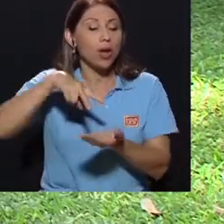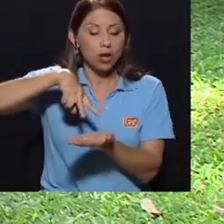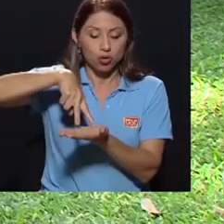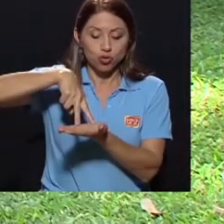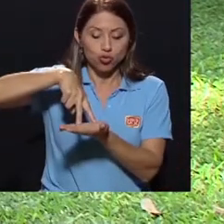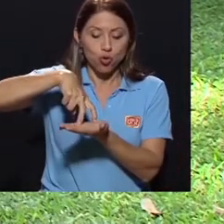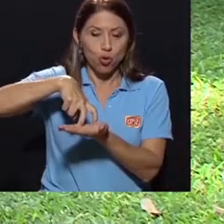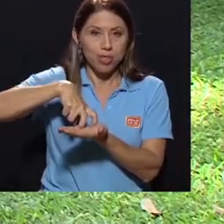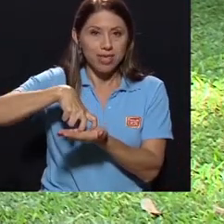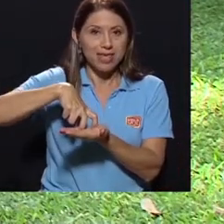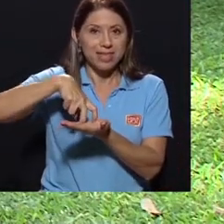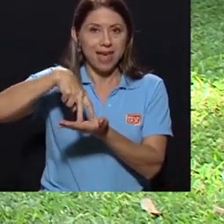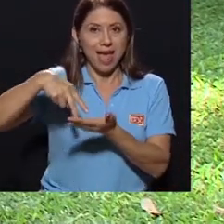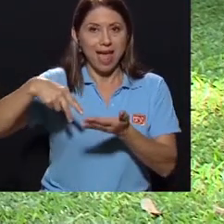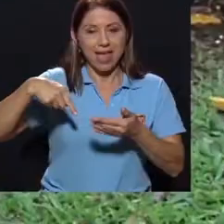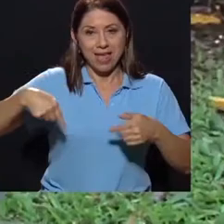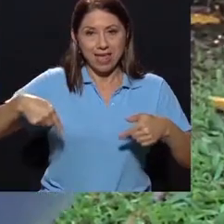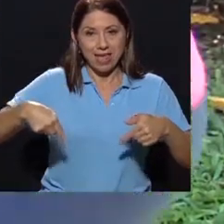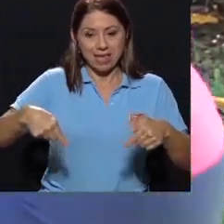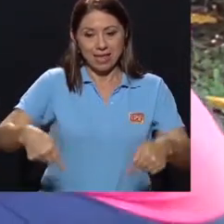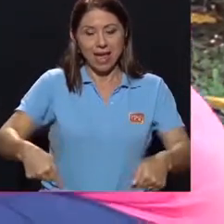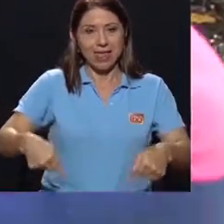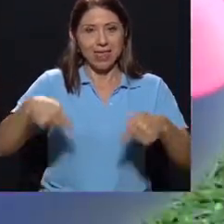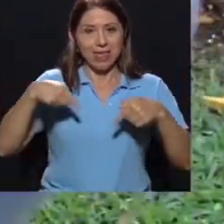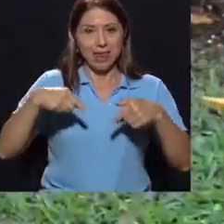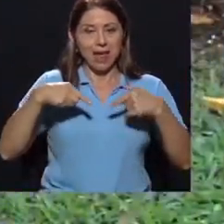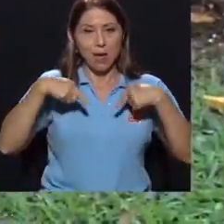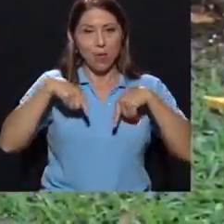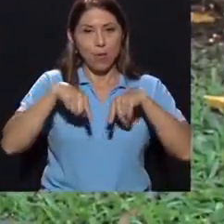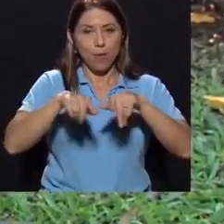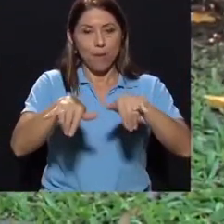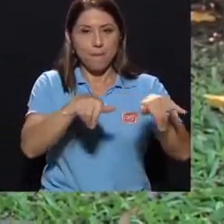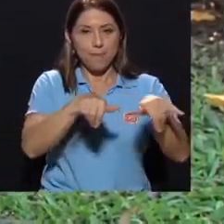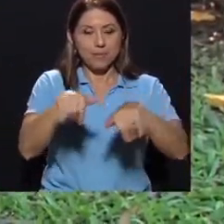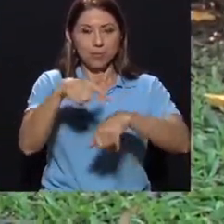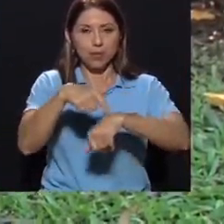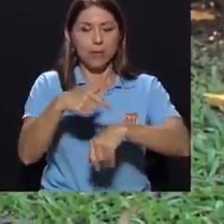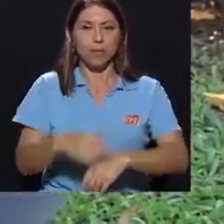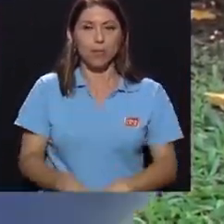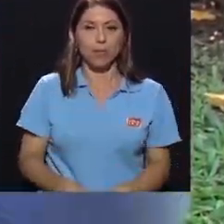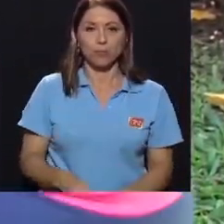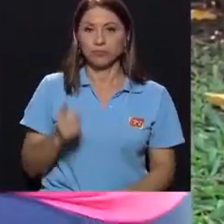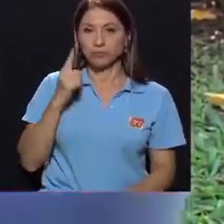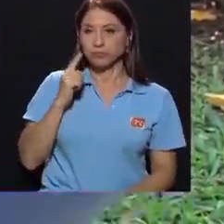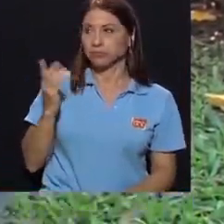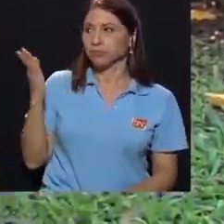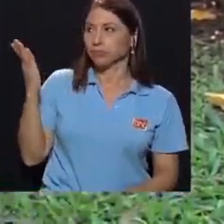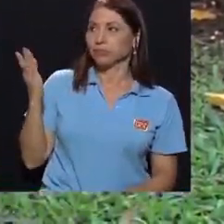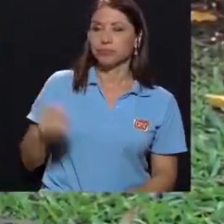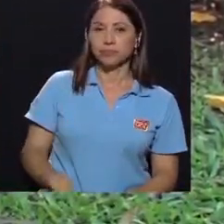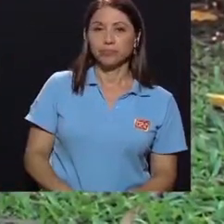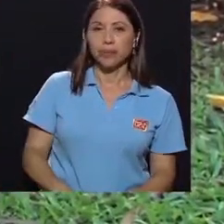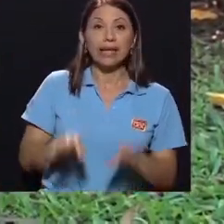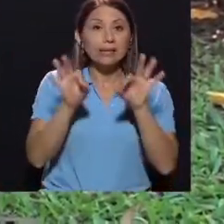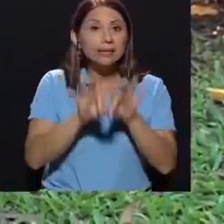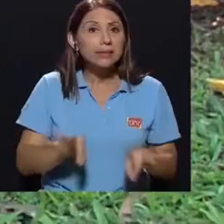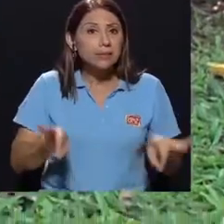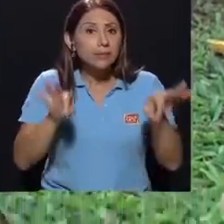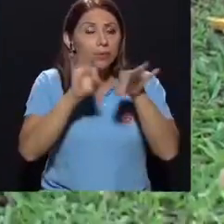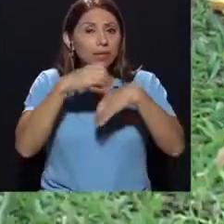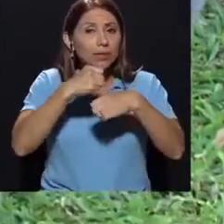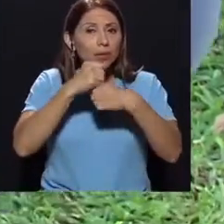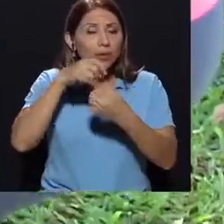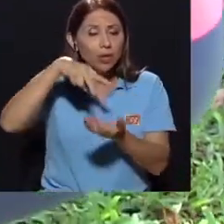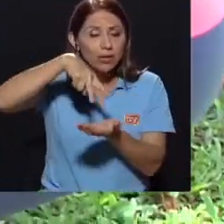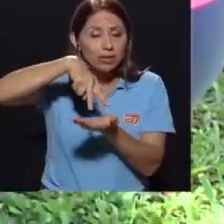flexión de rodilla y una flexión de cadera al mismo tiempo. Es importante que cuando se ejecute la